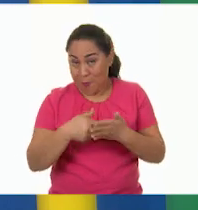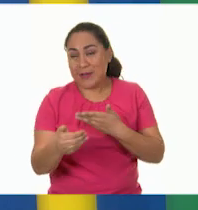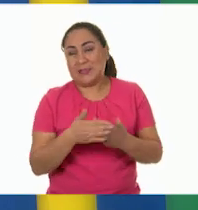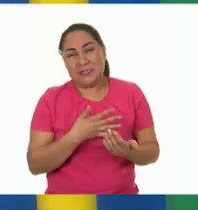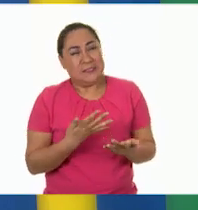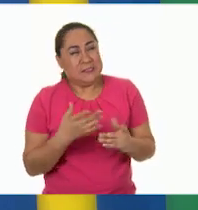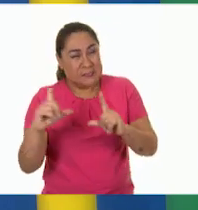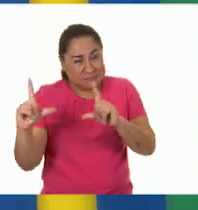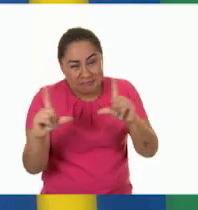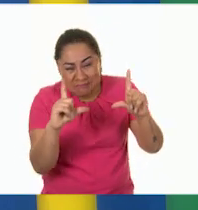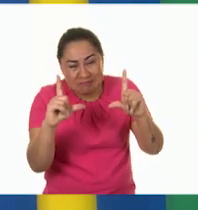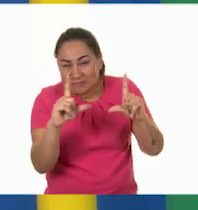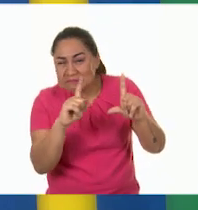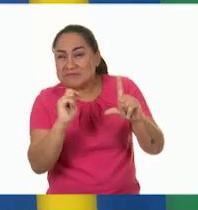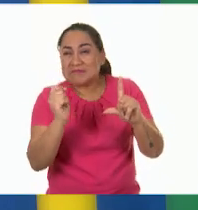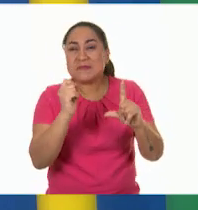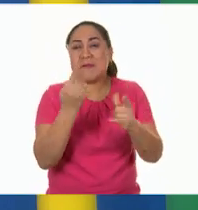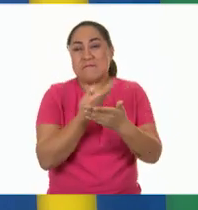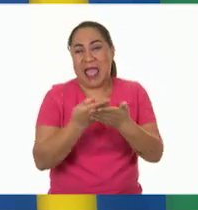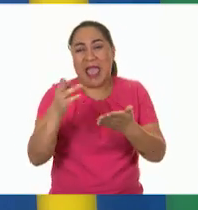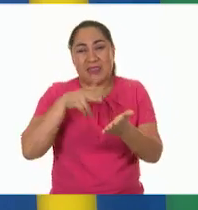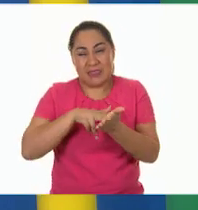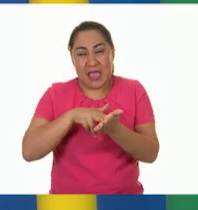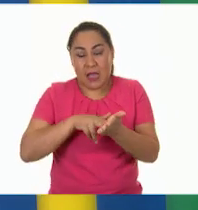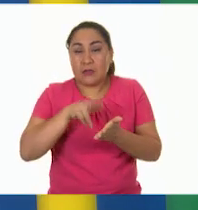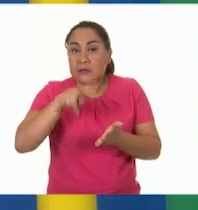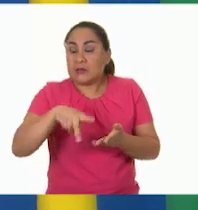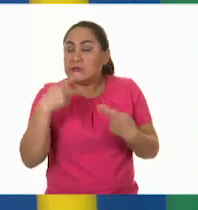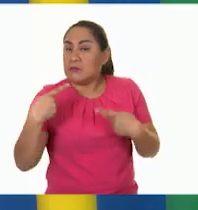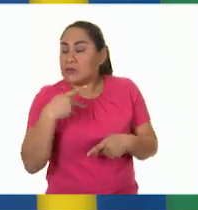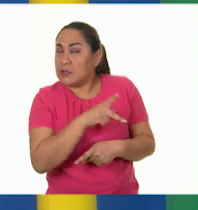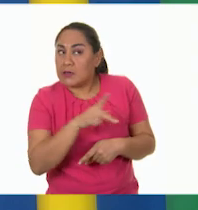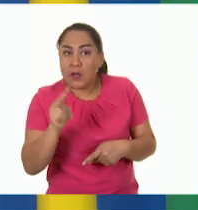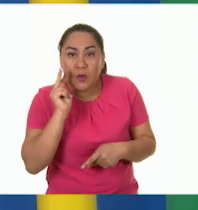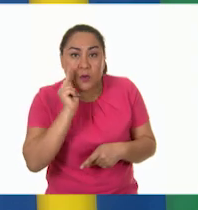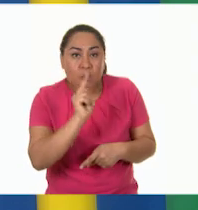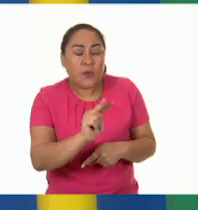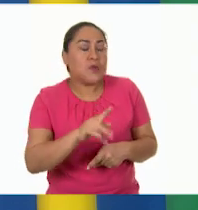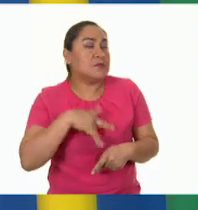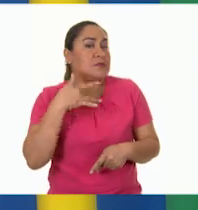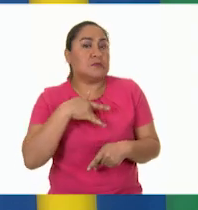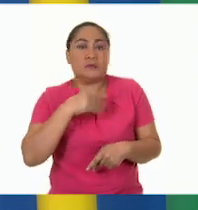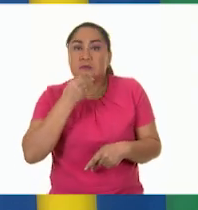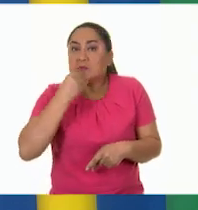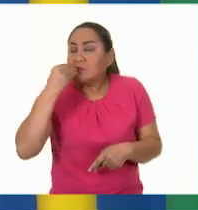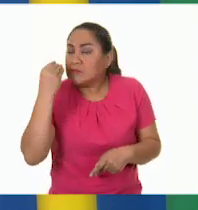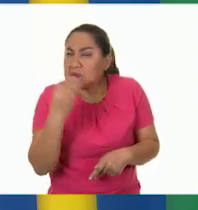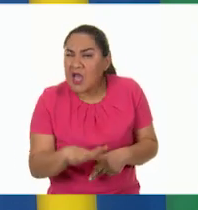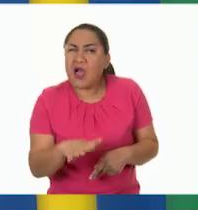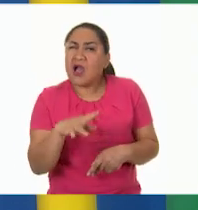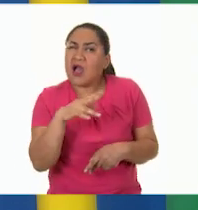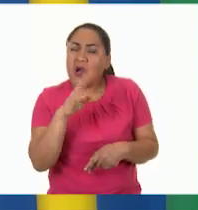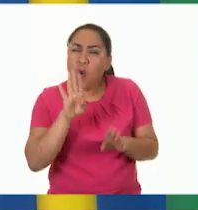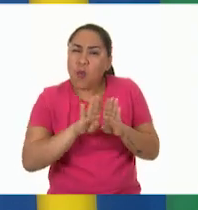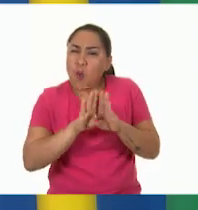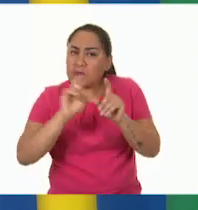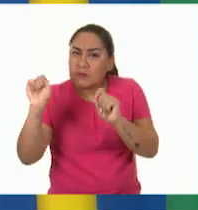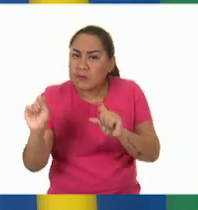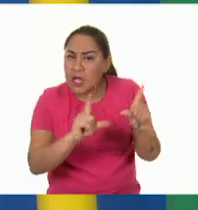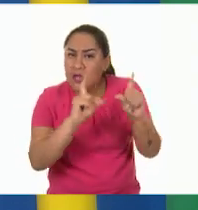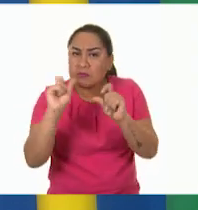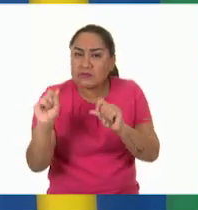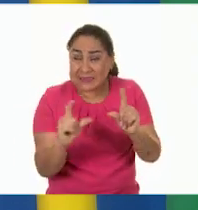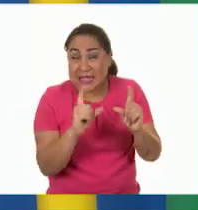la imagen se veía en blanco y negro, para todos era impactante ver en casa el tipo de imágenes que hasta